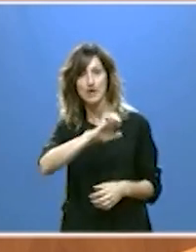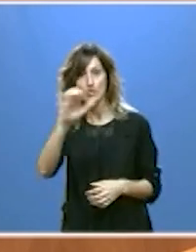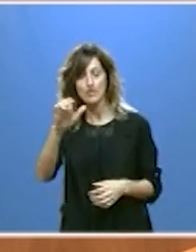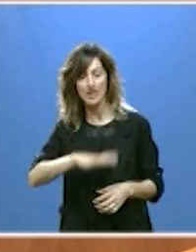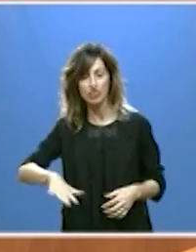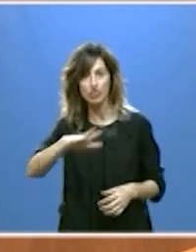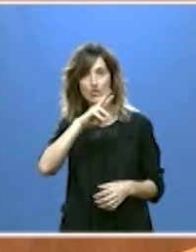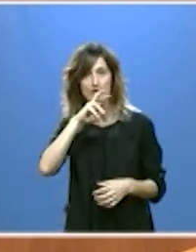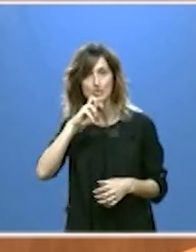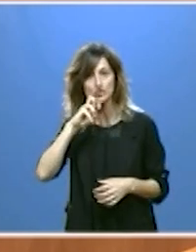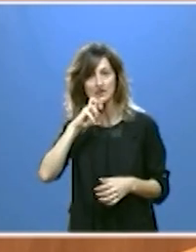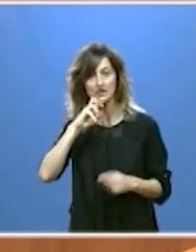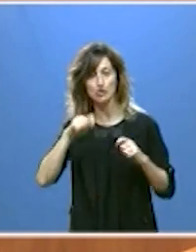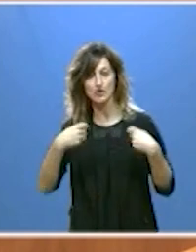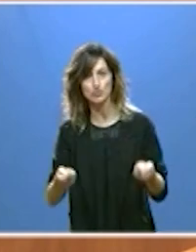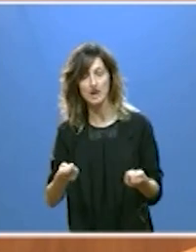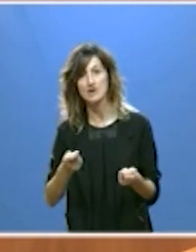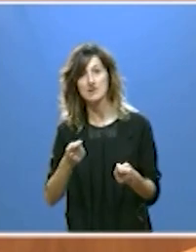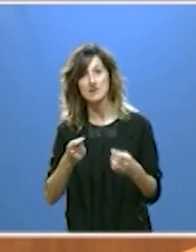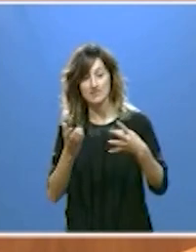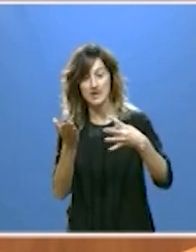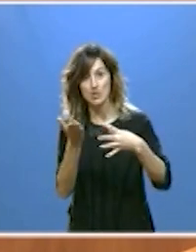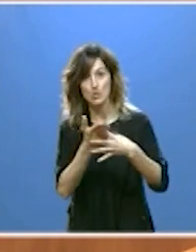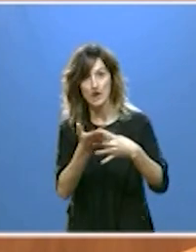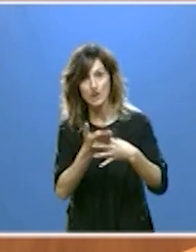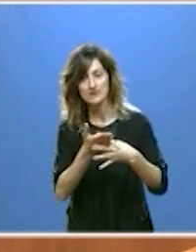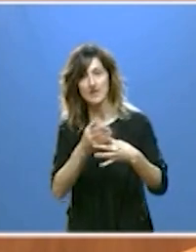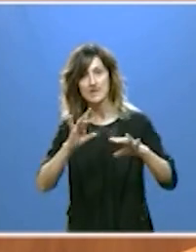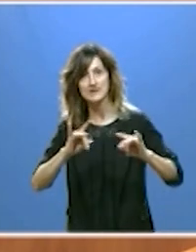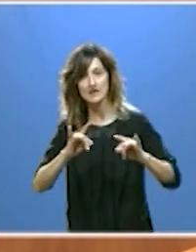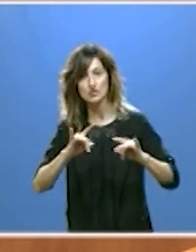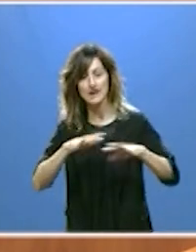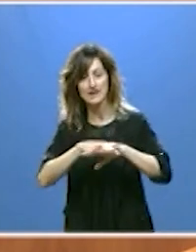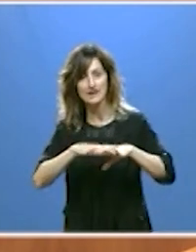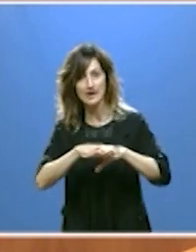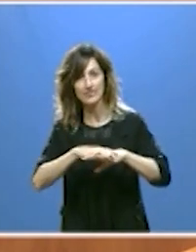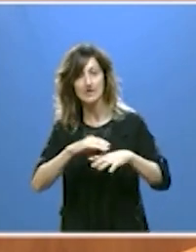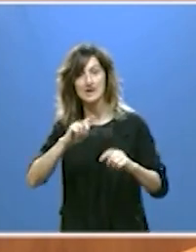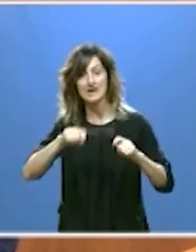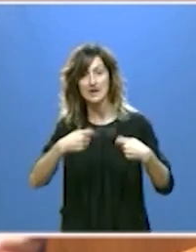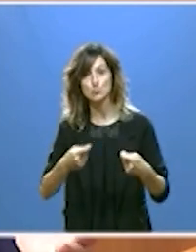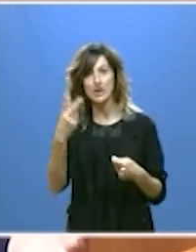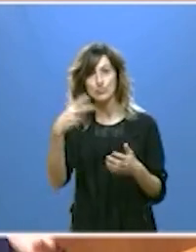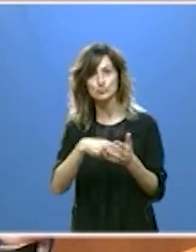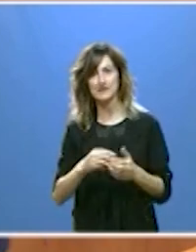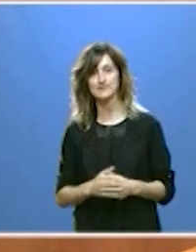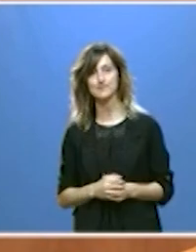naturales protegidos y más de una cuarta parte de nuestro territorio es Red Natura 2000. Y especialmente señalo que